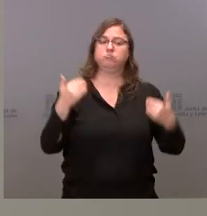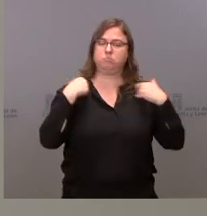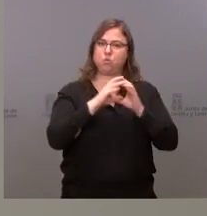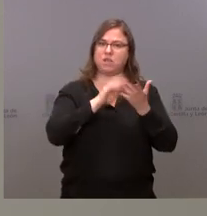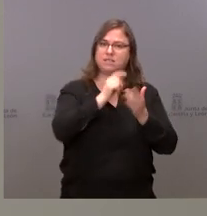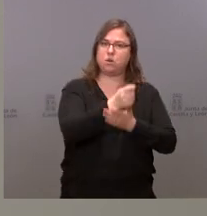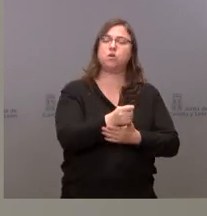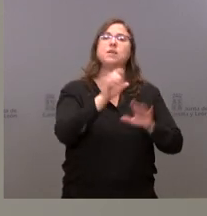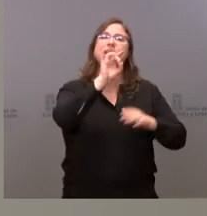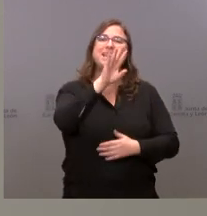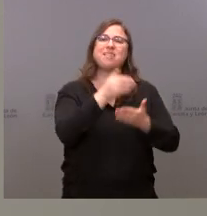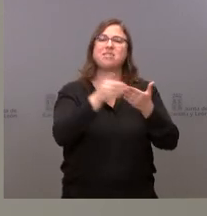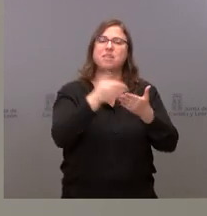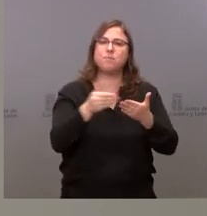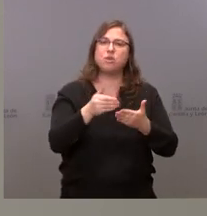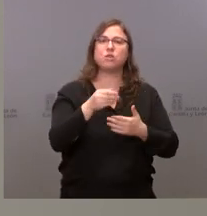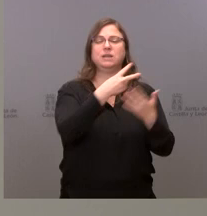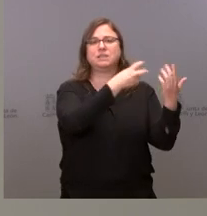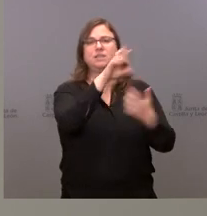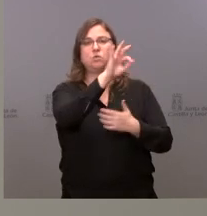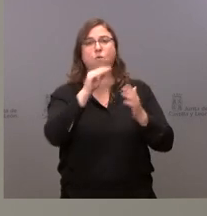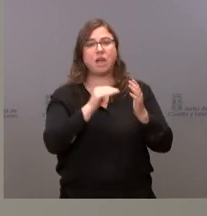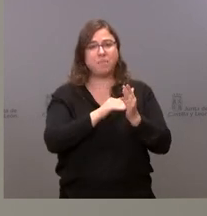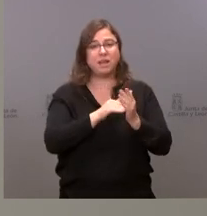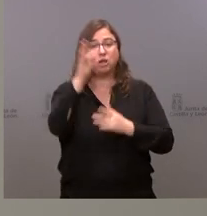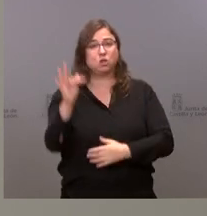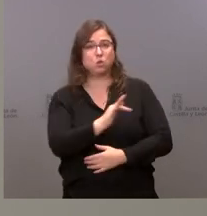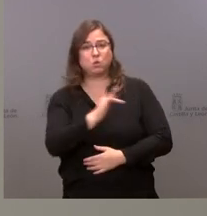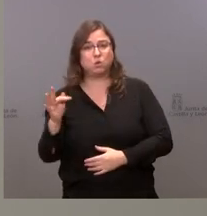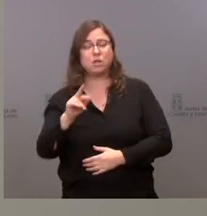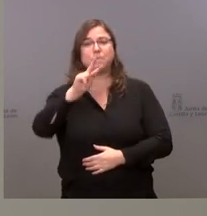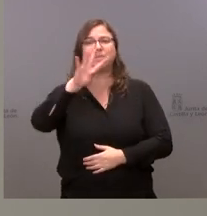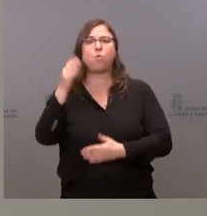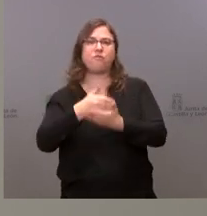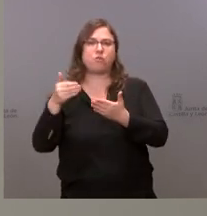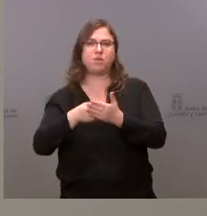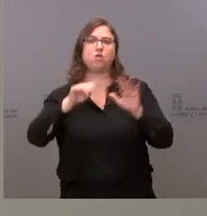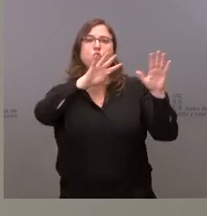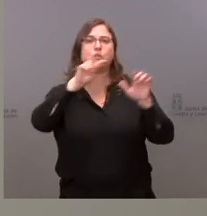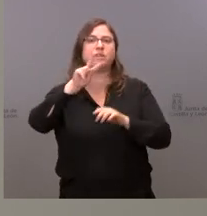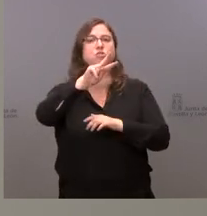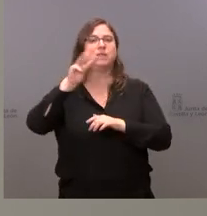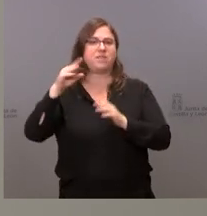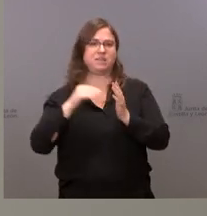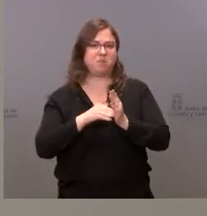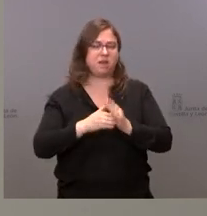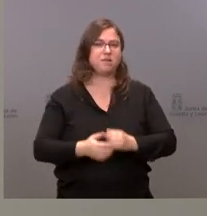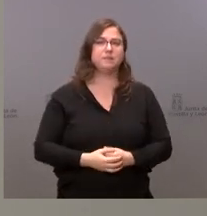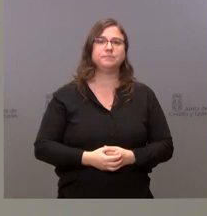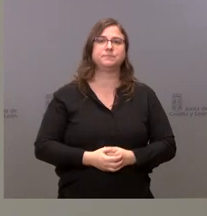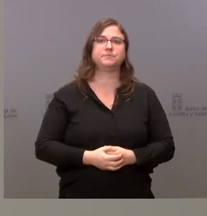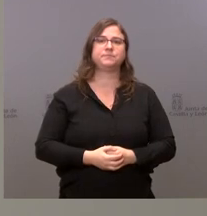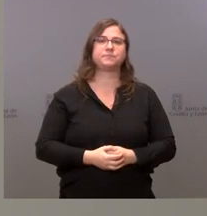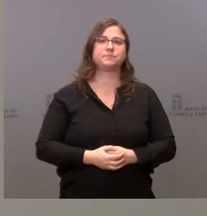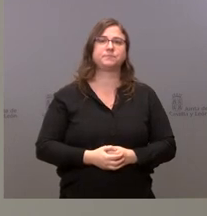Junta de 15.750.018, con una inversión total asociada de 24.923.357